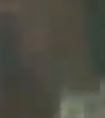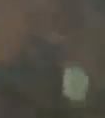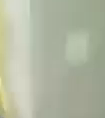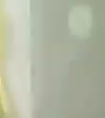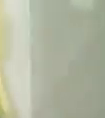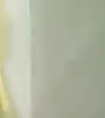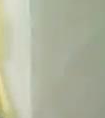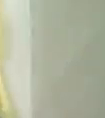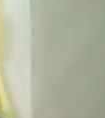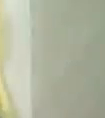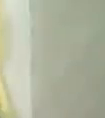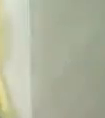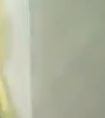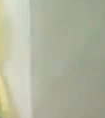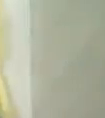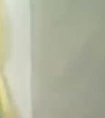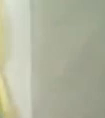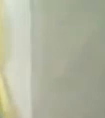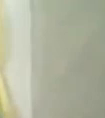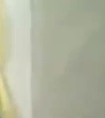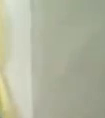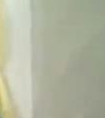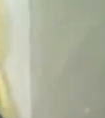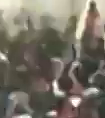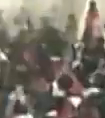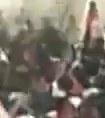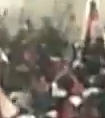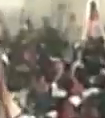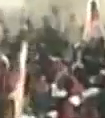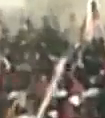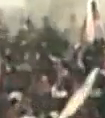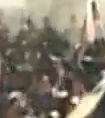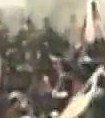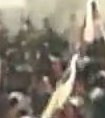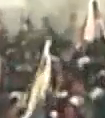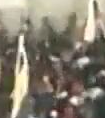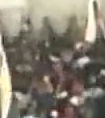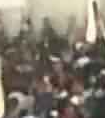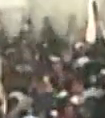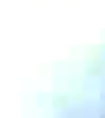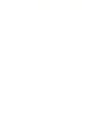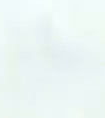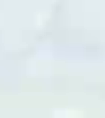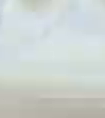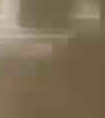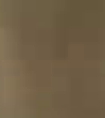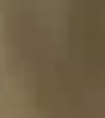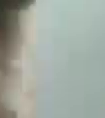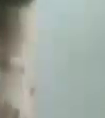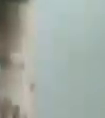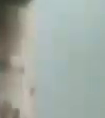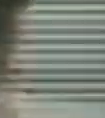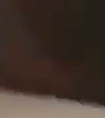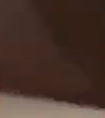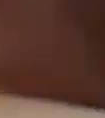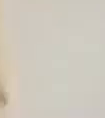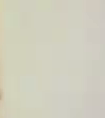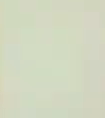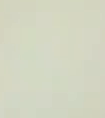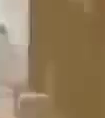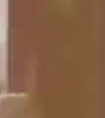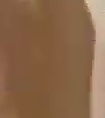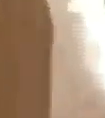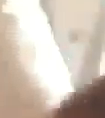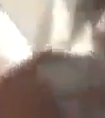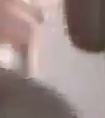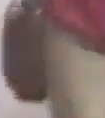Nacional Constituyente tiene carácter originario. Porque ha recibido, y de